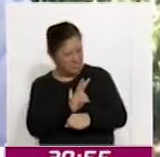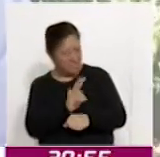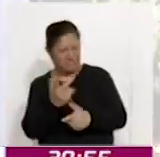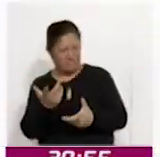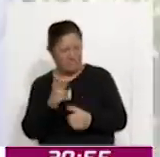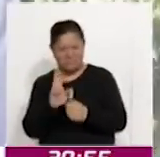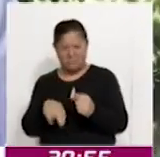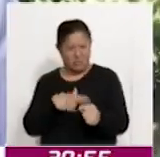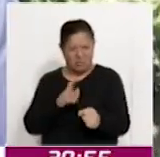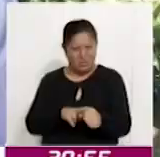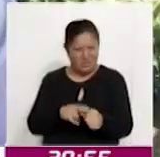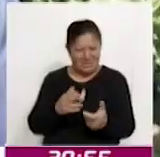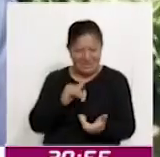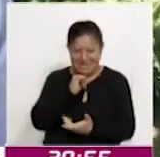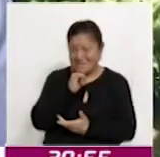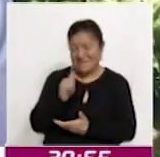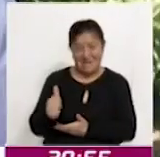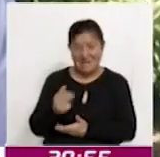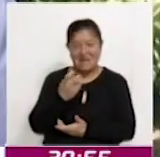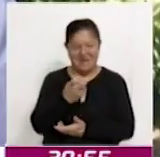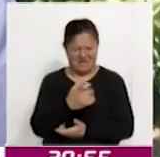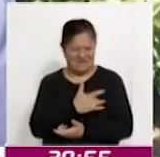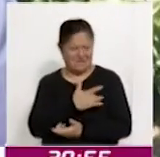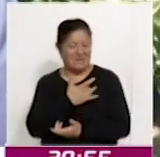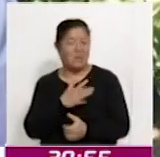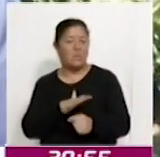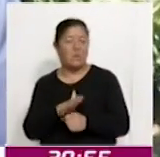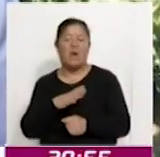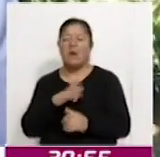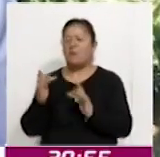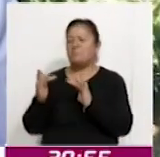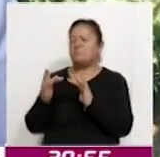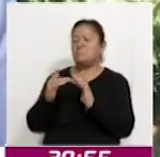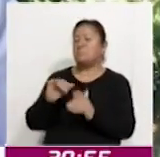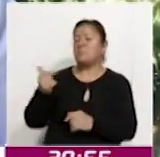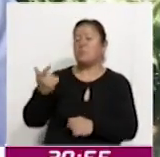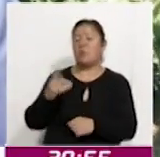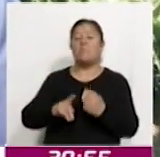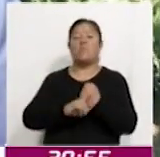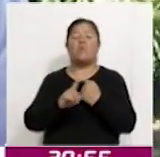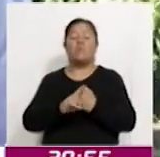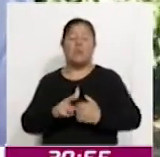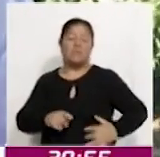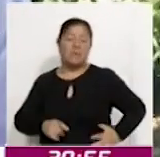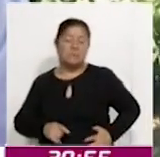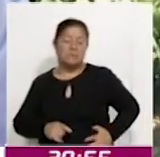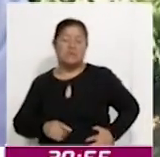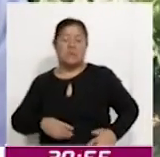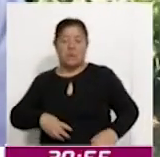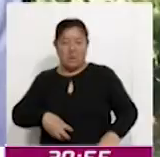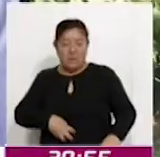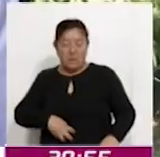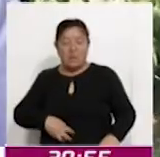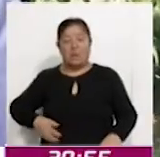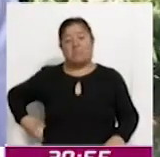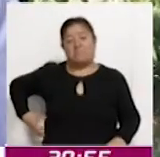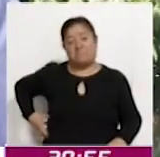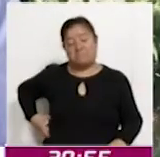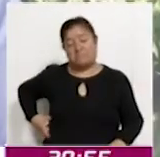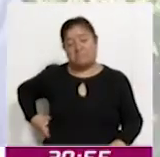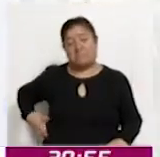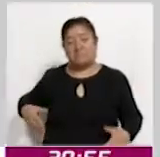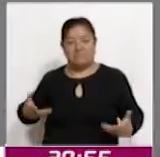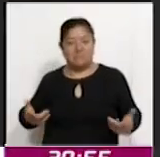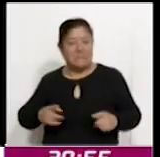algo normal. Este tipo de síntoma lo asociamos muchas veces a problemas de la vesícula biliar o hepáticos como tal del